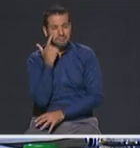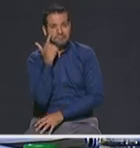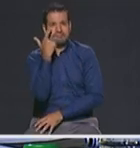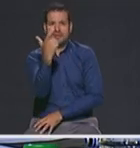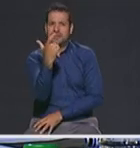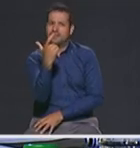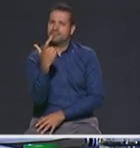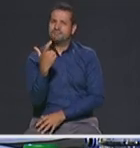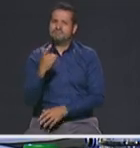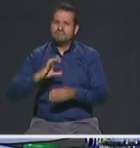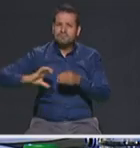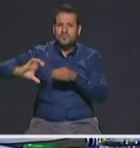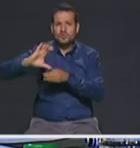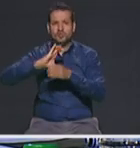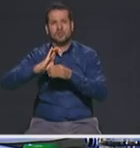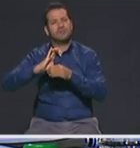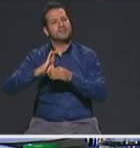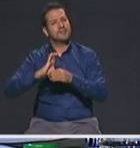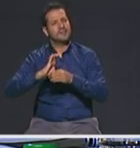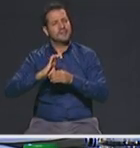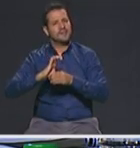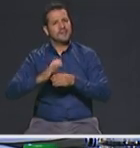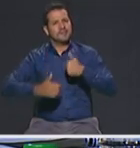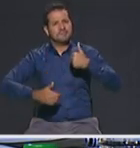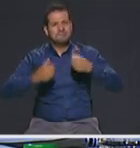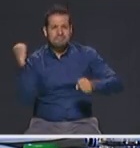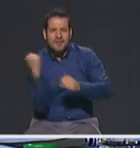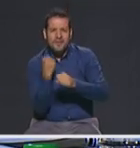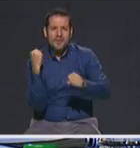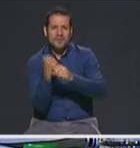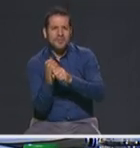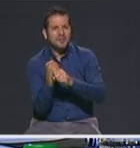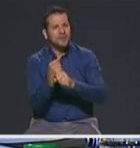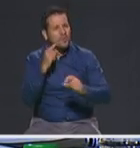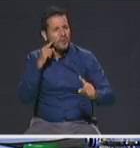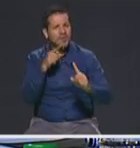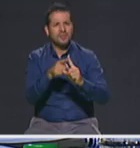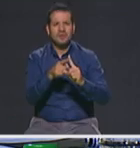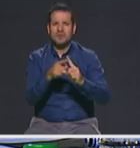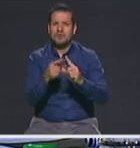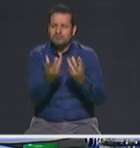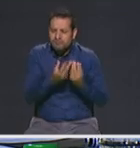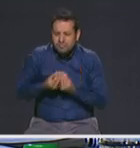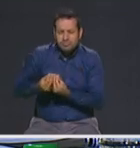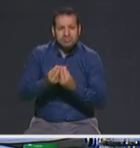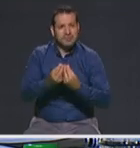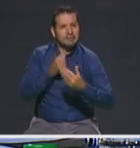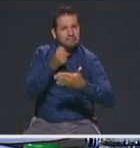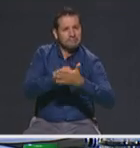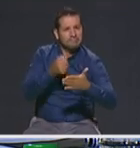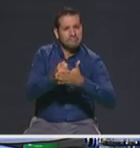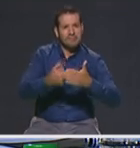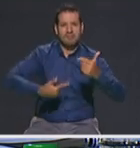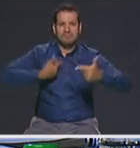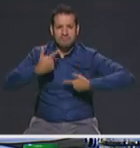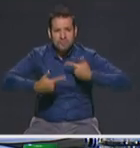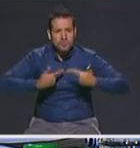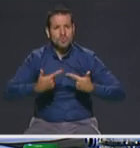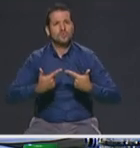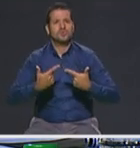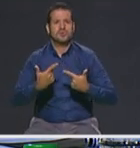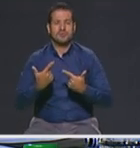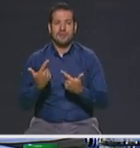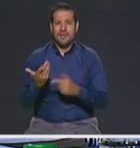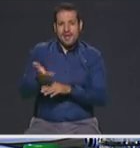defenderlo creo que nosotros fruto de un trabajo colectivo hace 30 años nosotros nos sentamos como